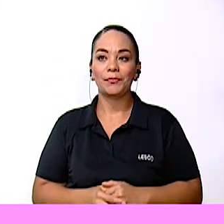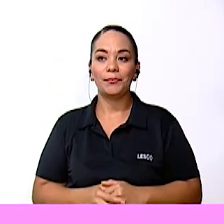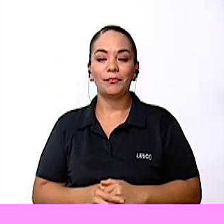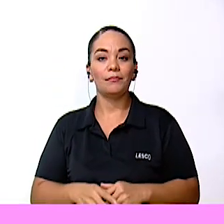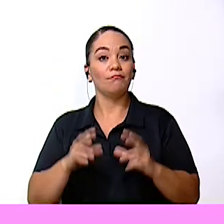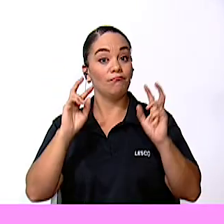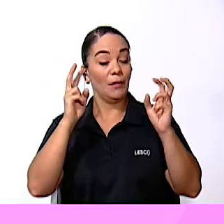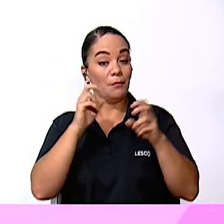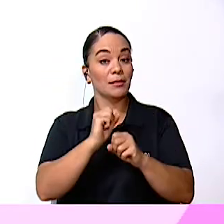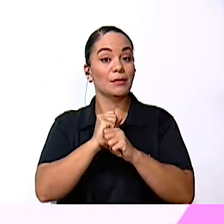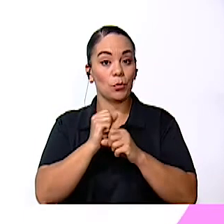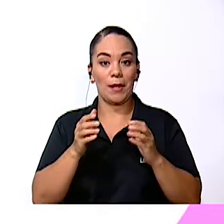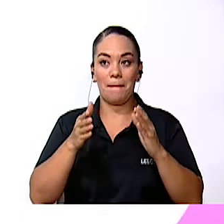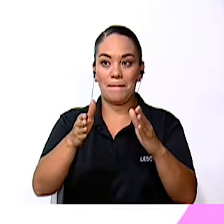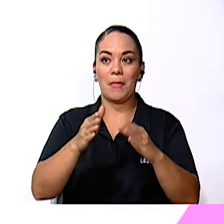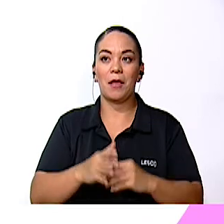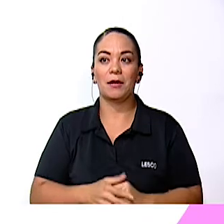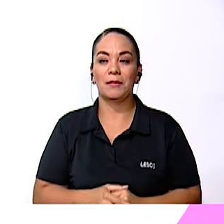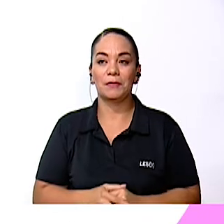Seguridad vial